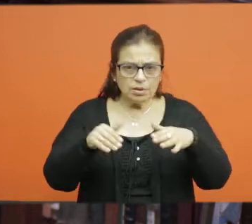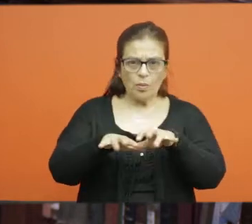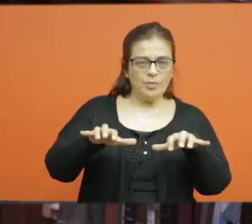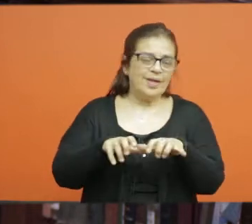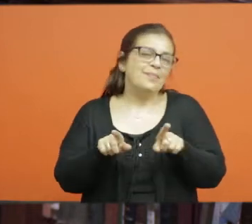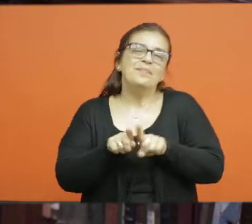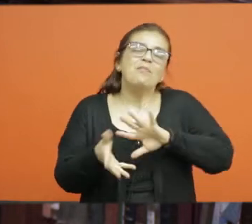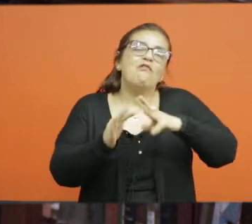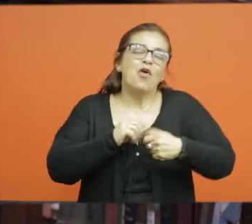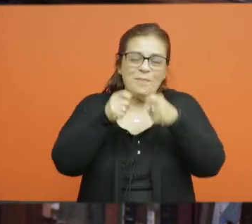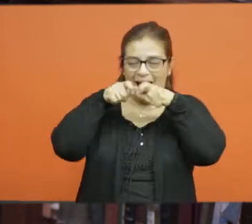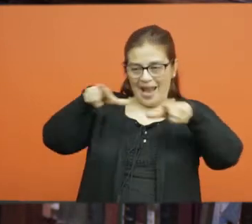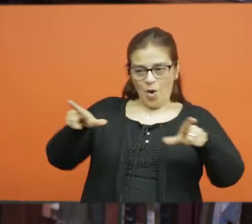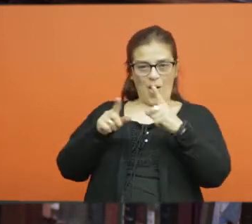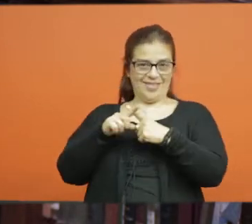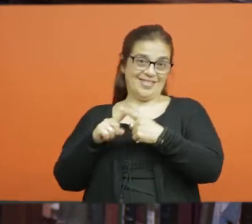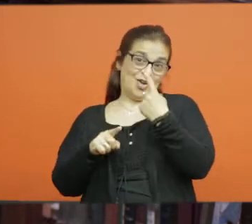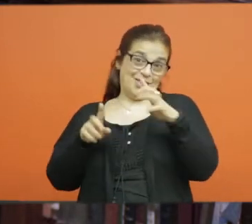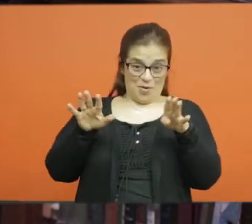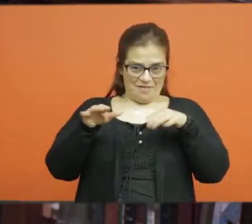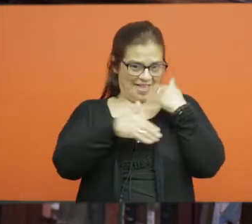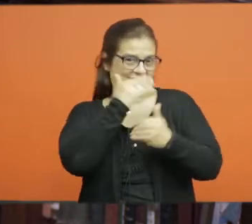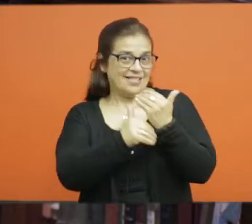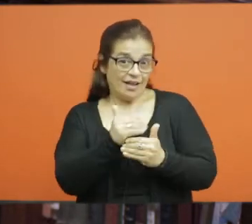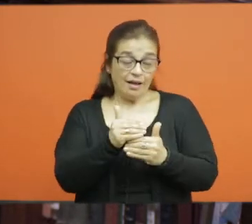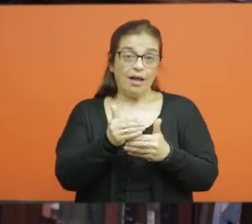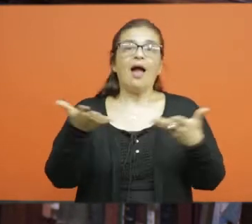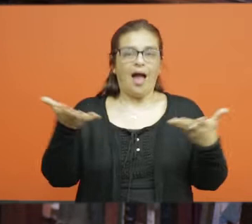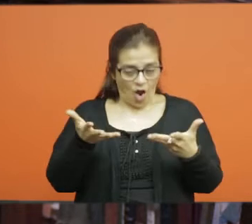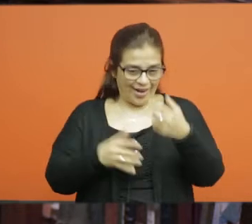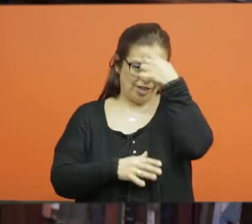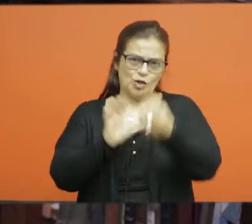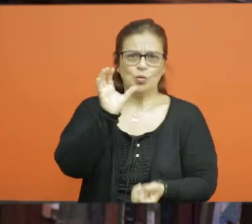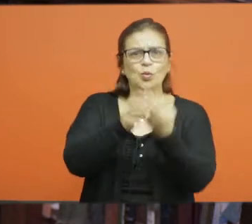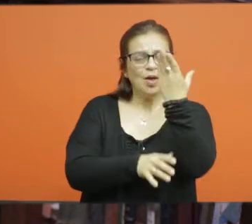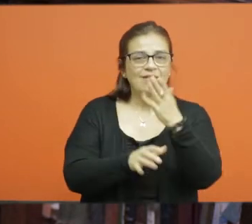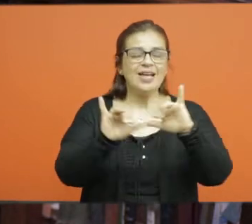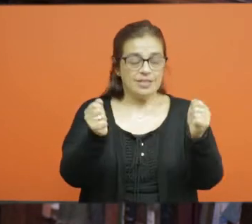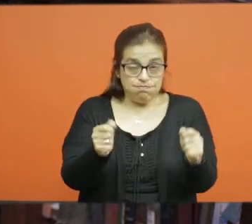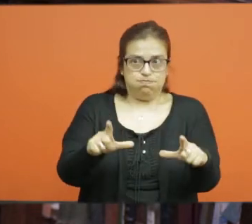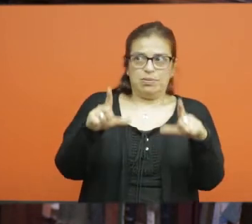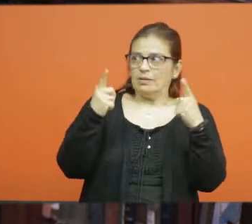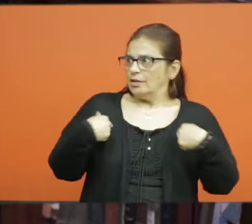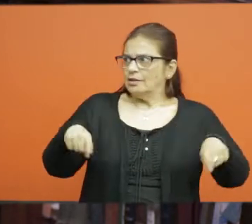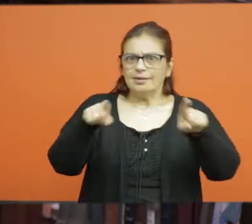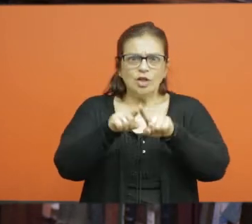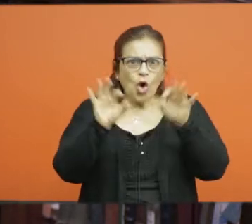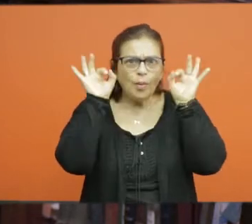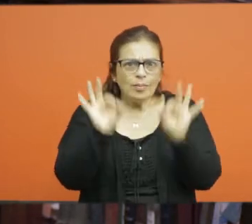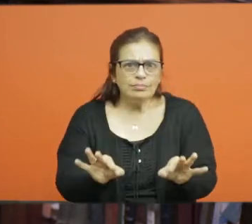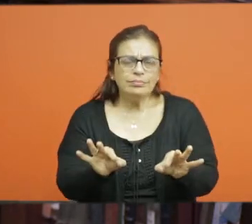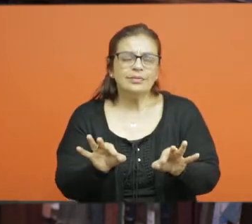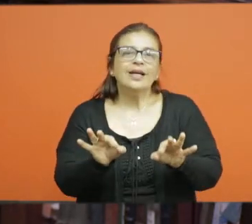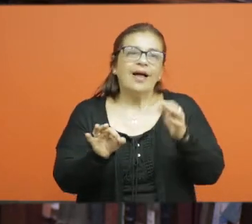Las nuevas tecnologías han impactado absolutamente a todas las áreas. Por supuesto también